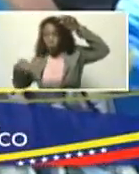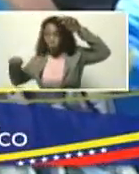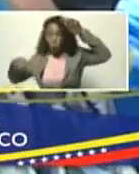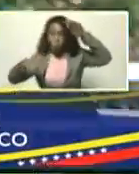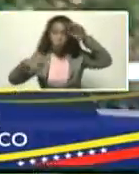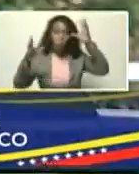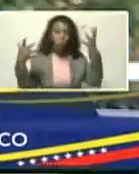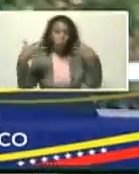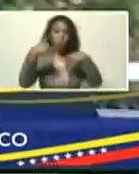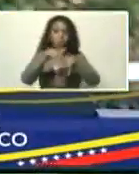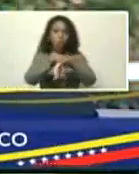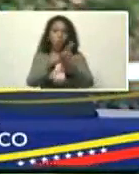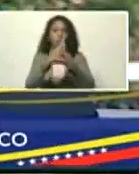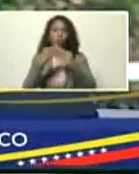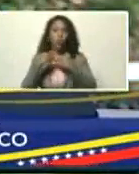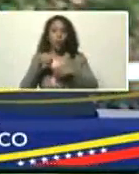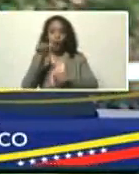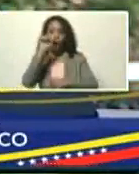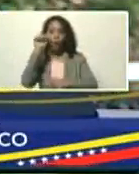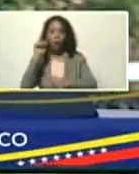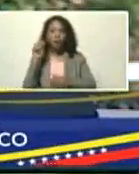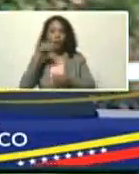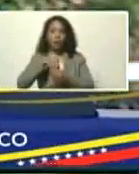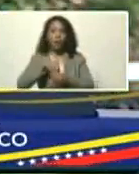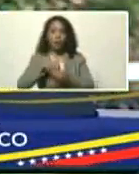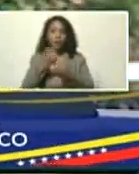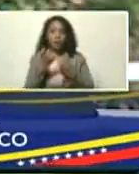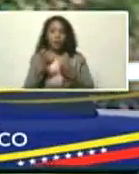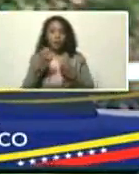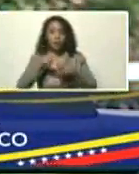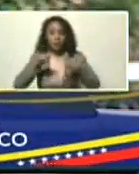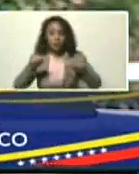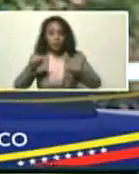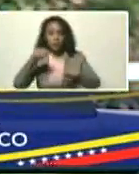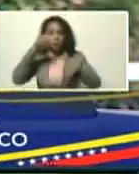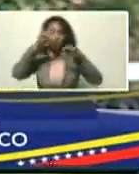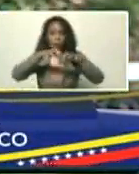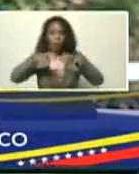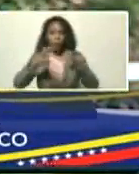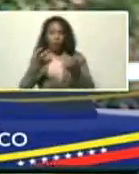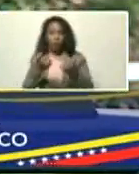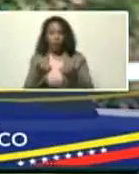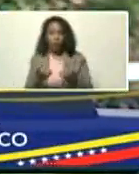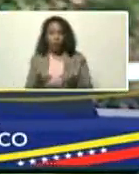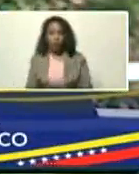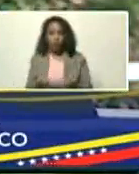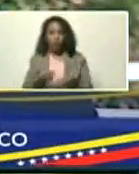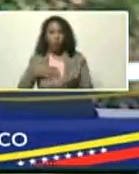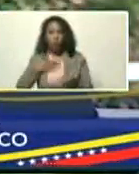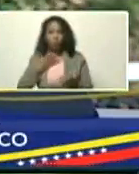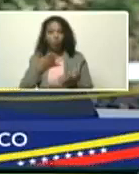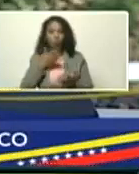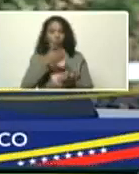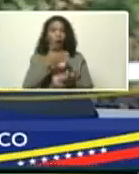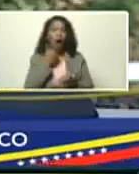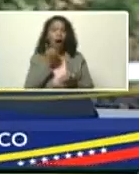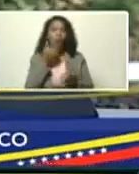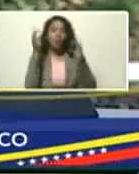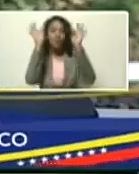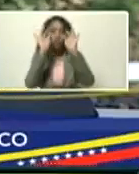el primero, el agua que entra, dentro de la tierra, y se puede ir, a algún tipo de,